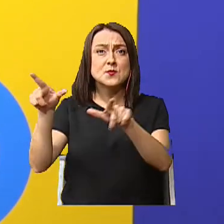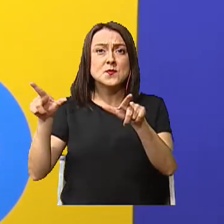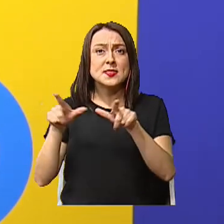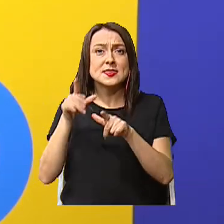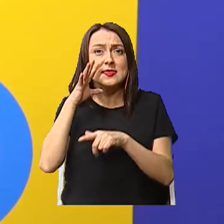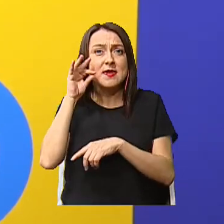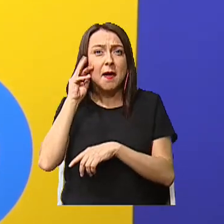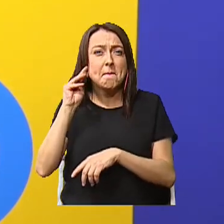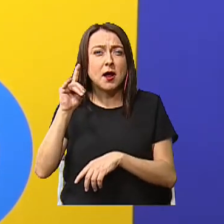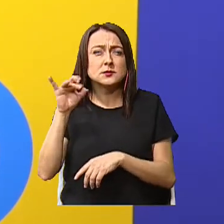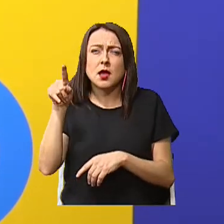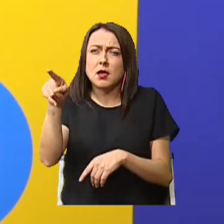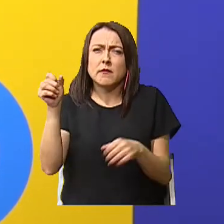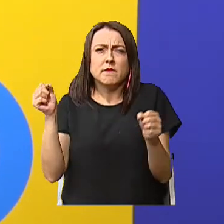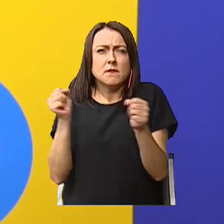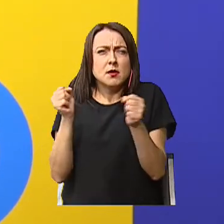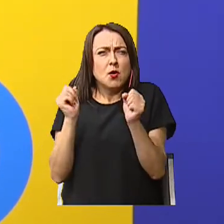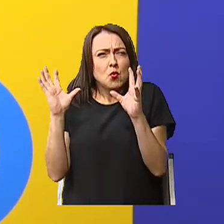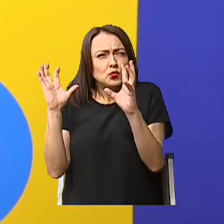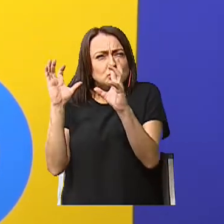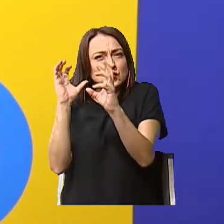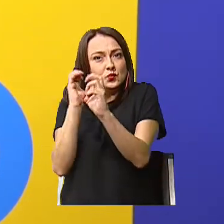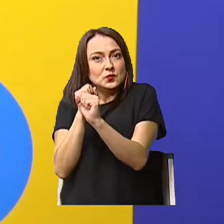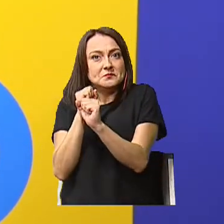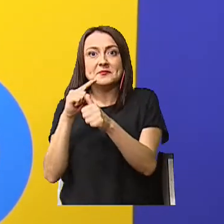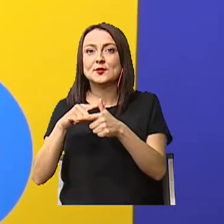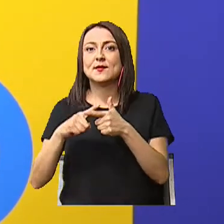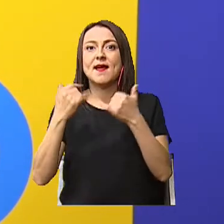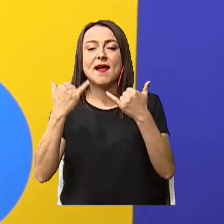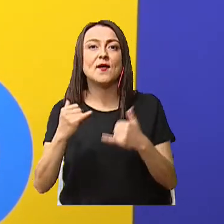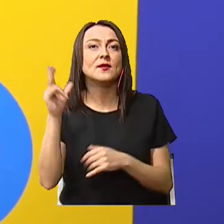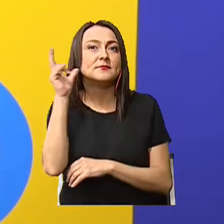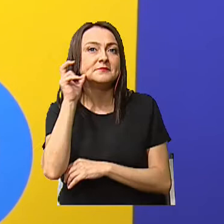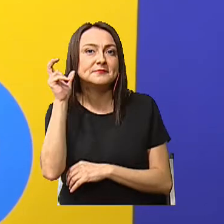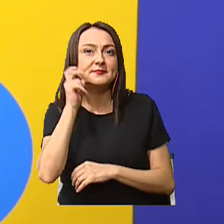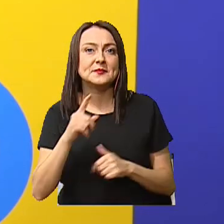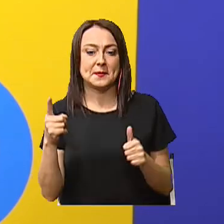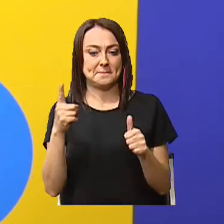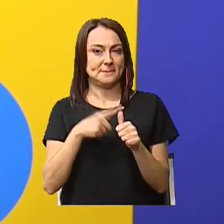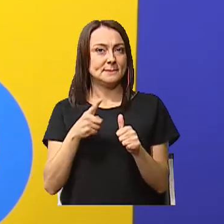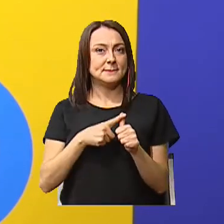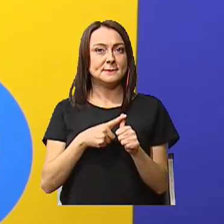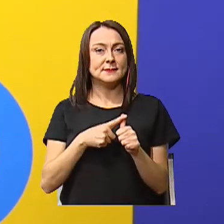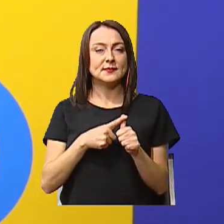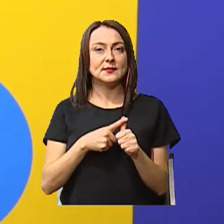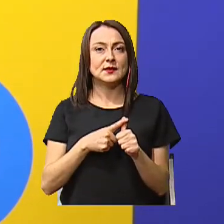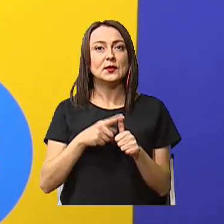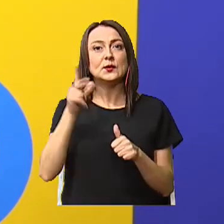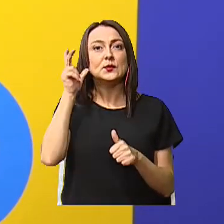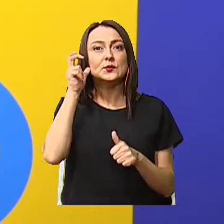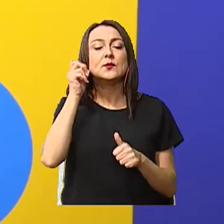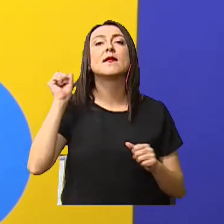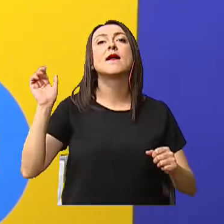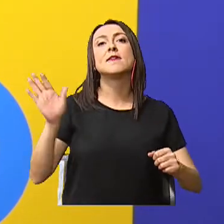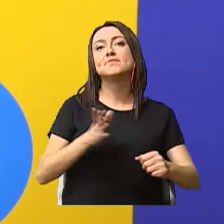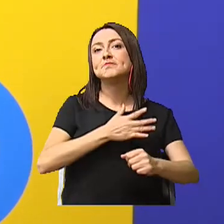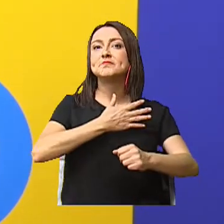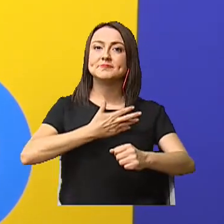tanto frío? Así que vamos a escuchar. Primeramente vamos a escuchar la canción